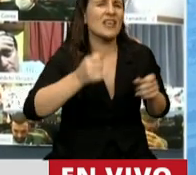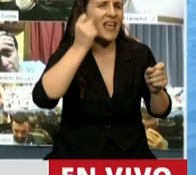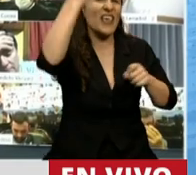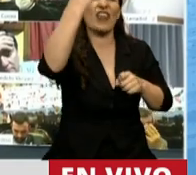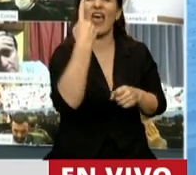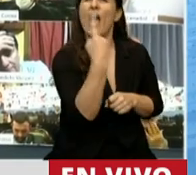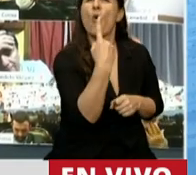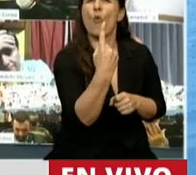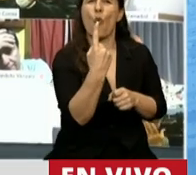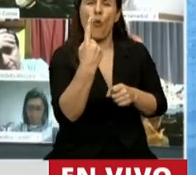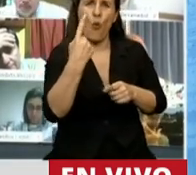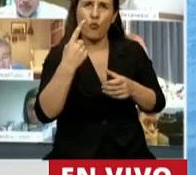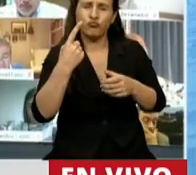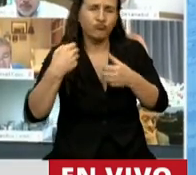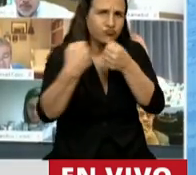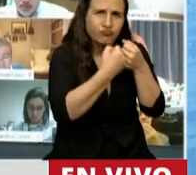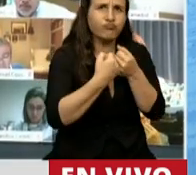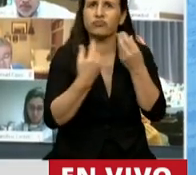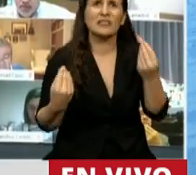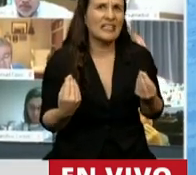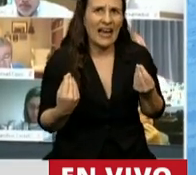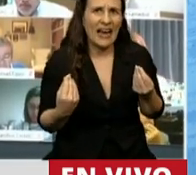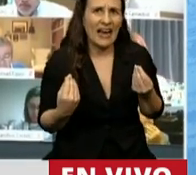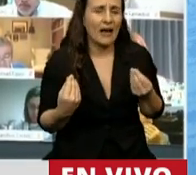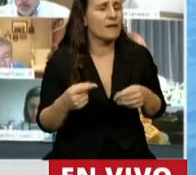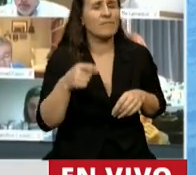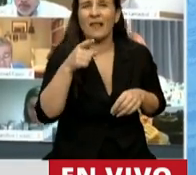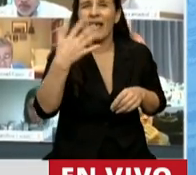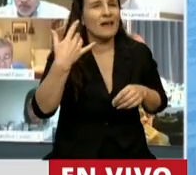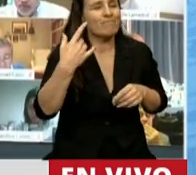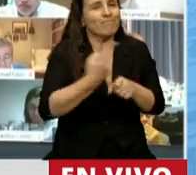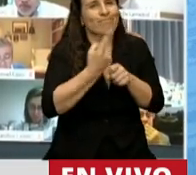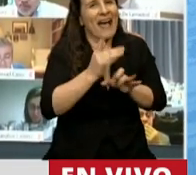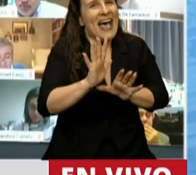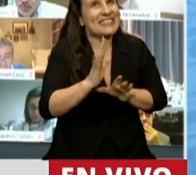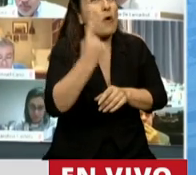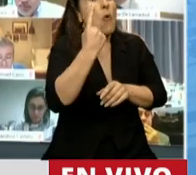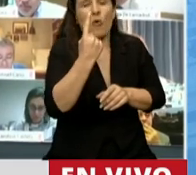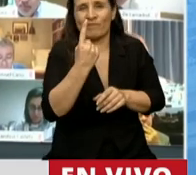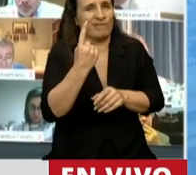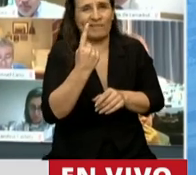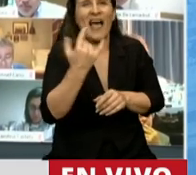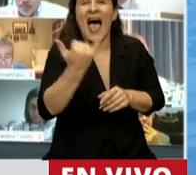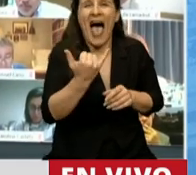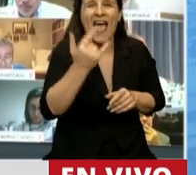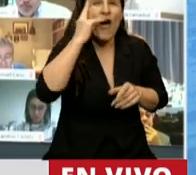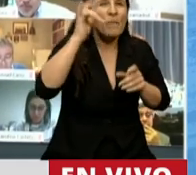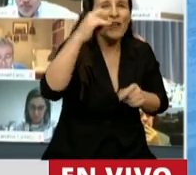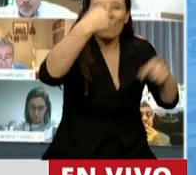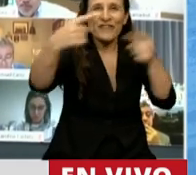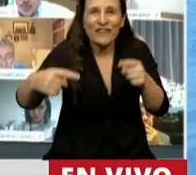y menos de un pensamiento único. Solo el pensamiento plural, el pensamiento crítico, el pensamiento de desarrollo